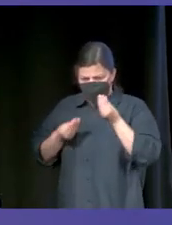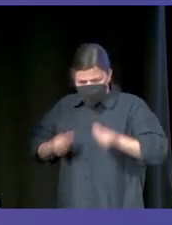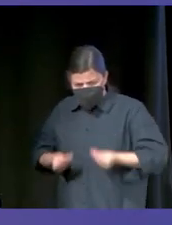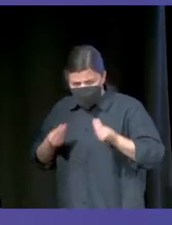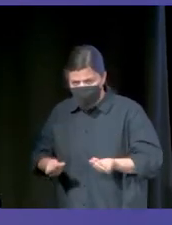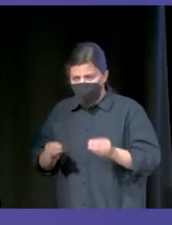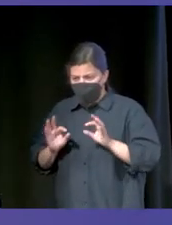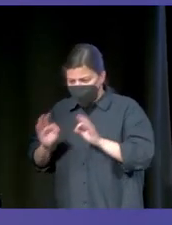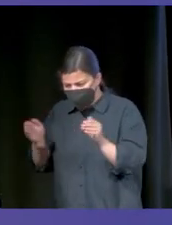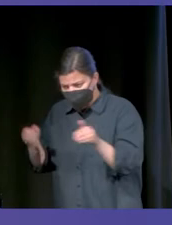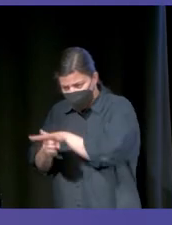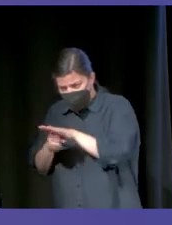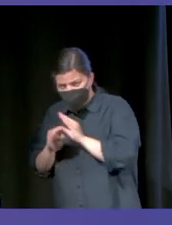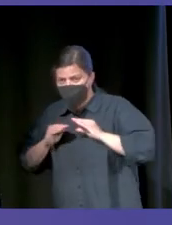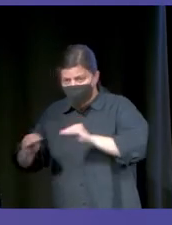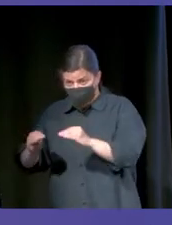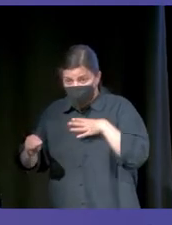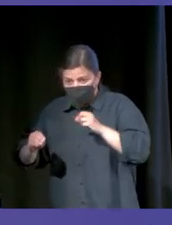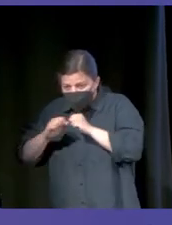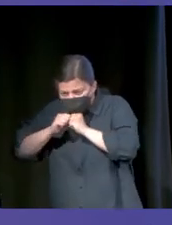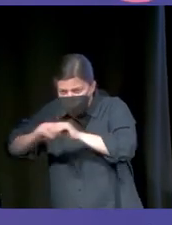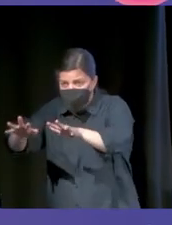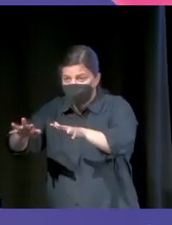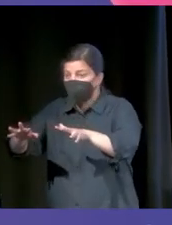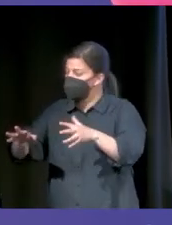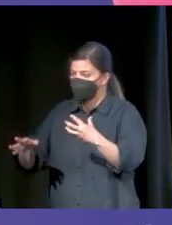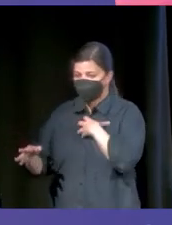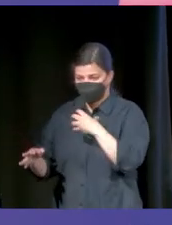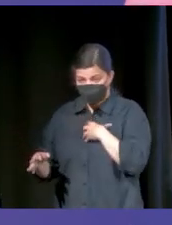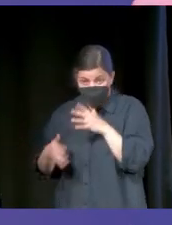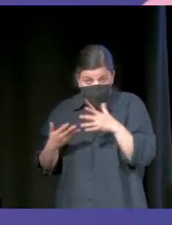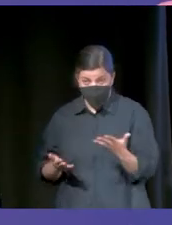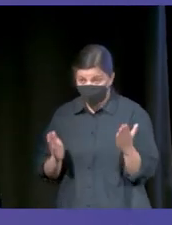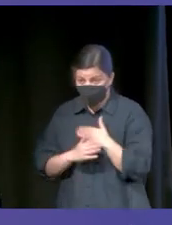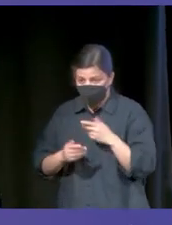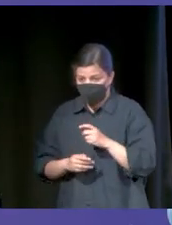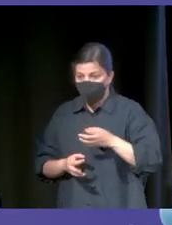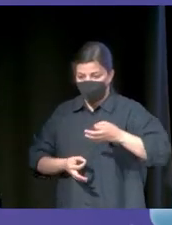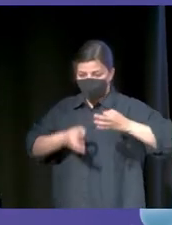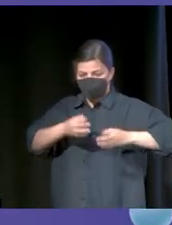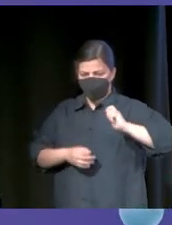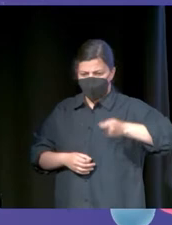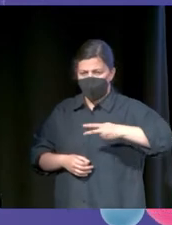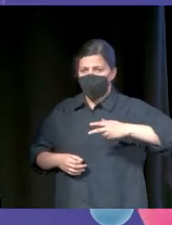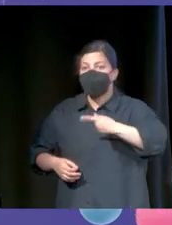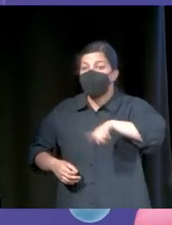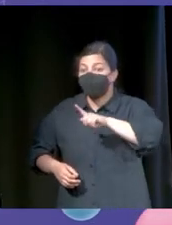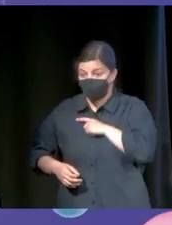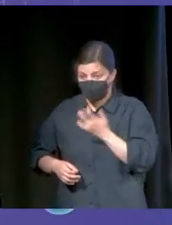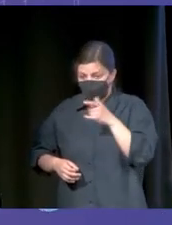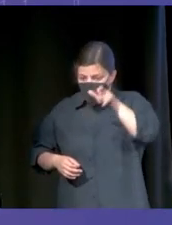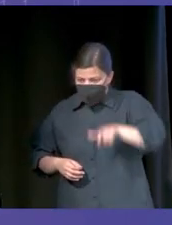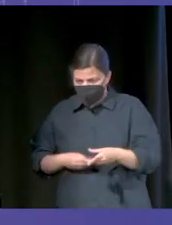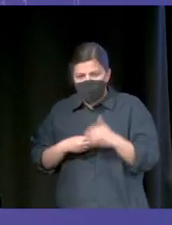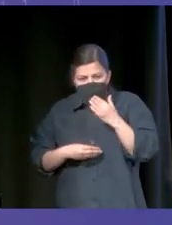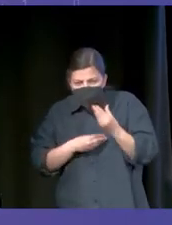o en un mercado que se podría haber acabado masificando que perdió la oportunidad. Hoy esto ya no existe, no existe. El jurado somos nosotros, somos todos. Si alguien publica algo